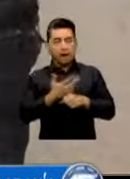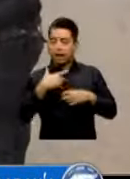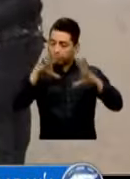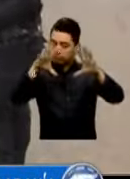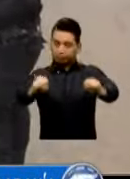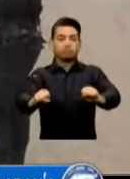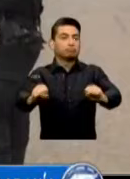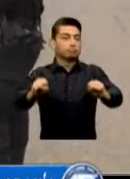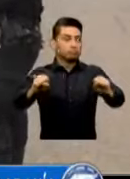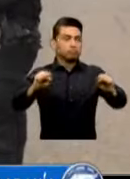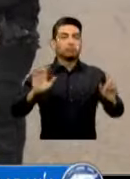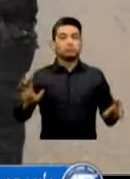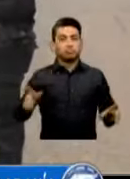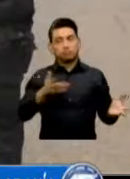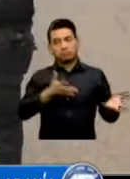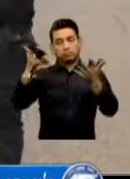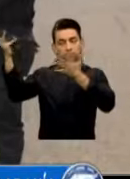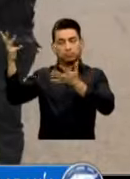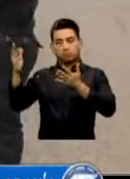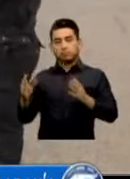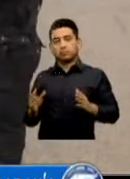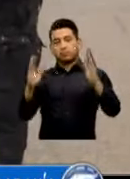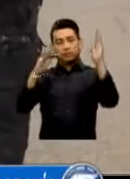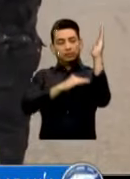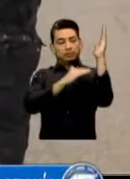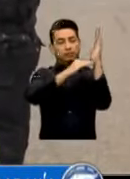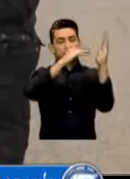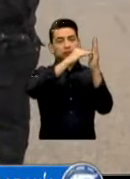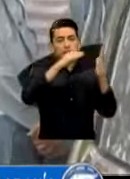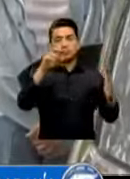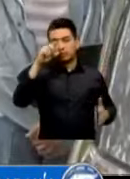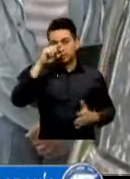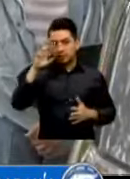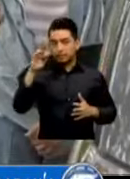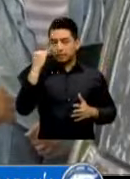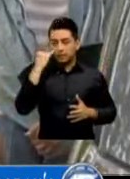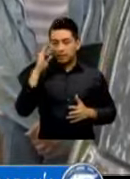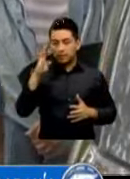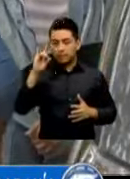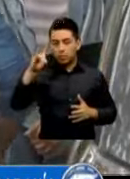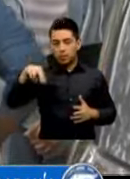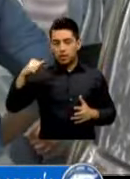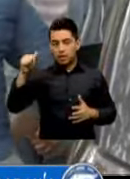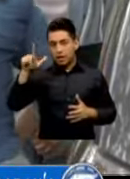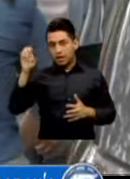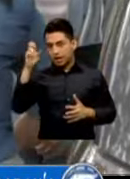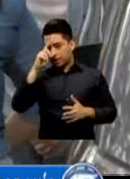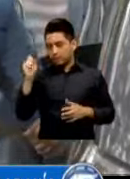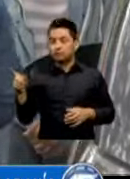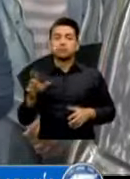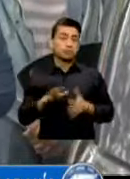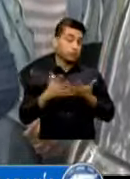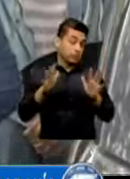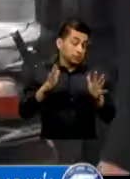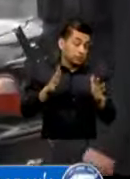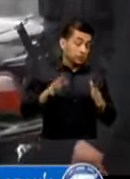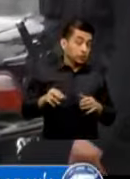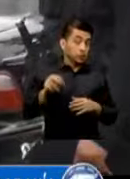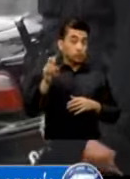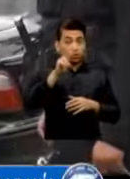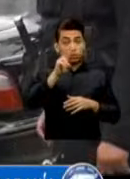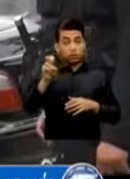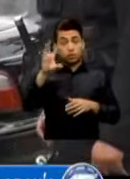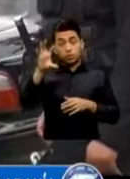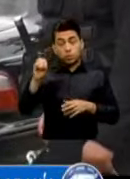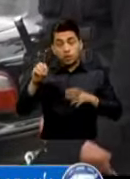Y puestos A disposición De los tribunales Más de 250 Personas En la misma frontera Han sido retornados A su